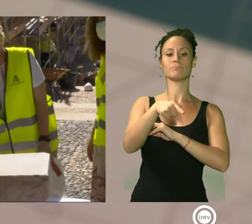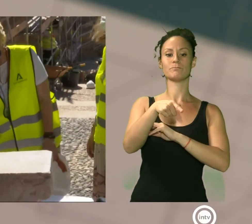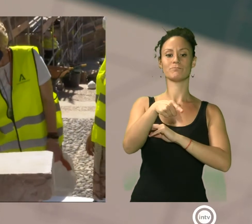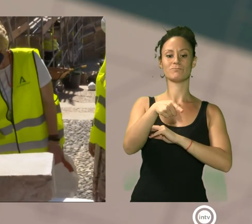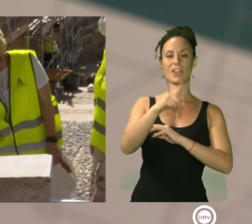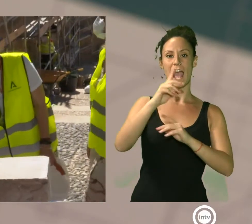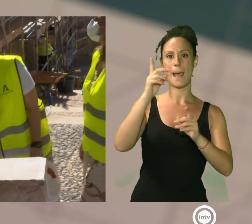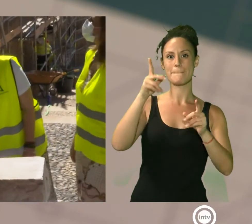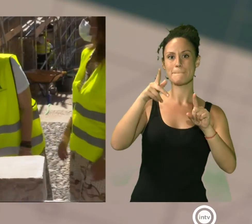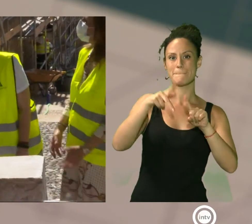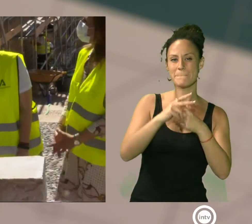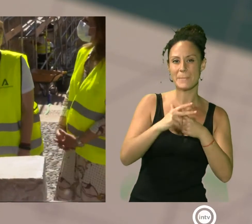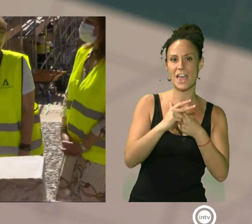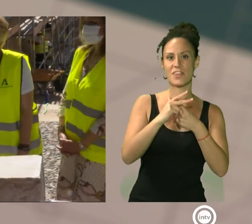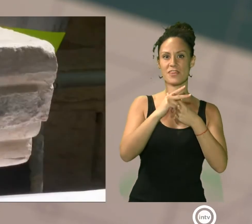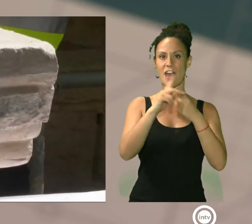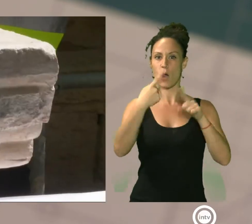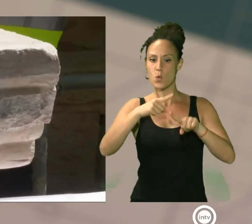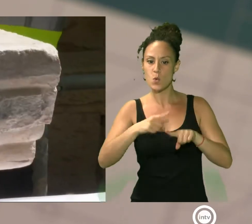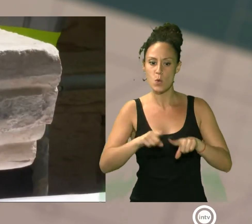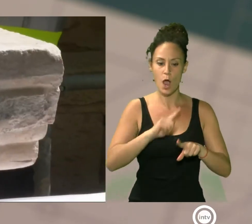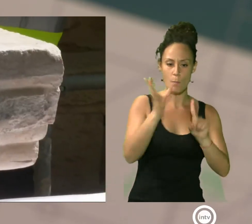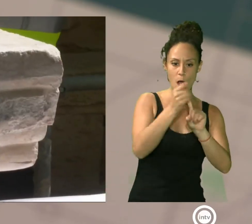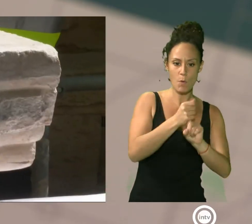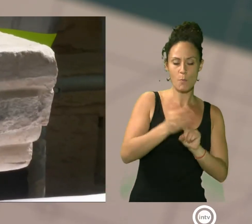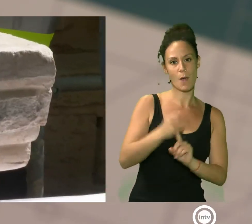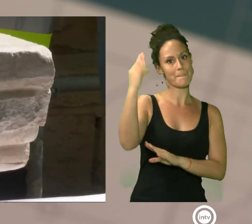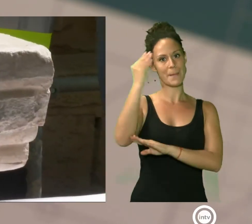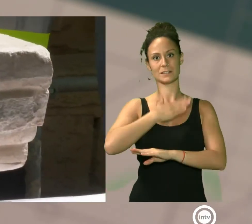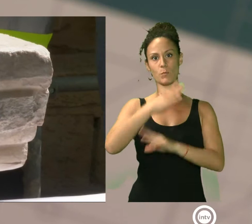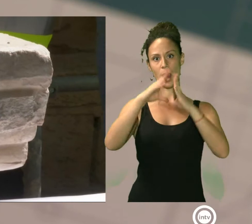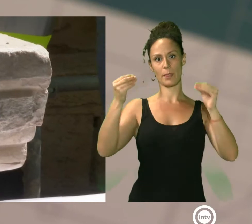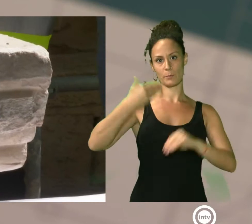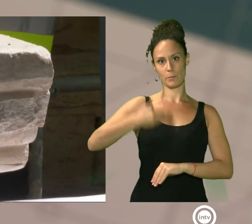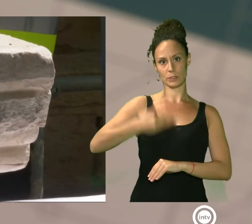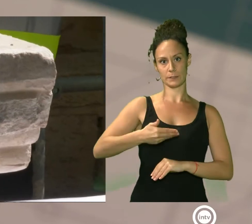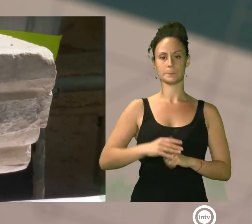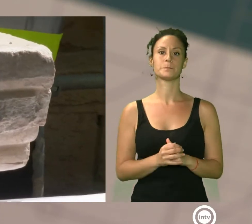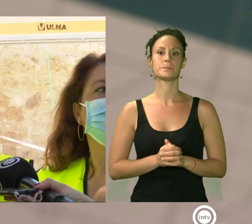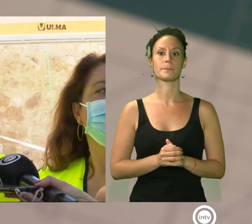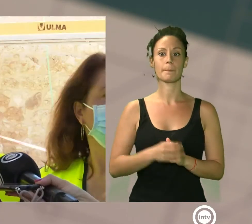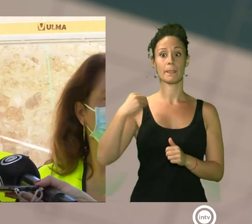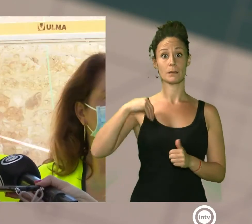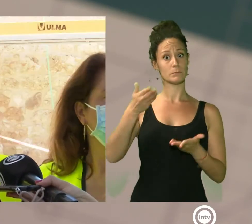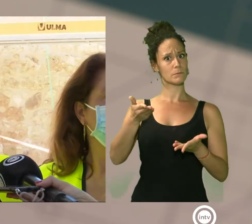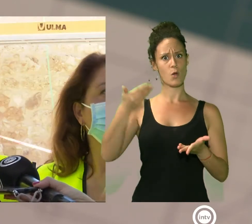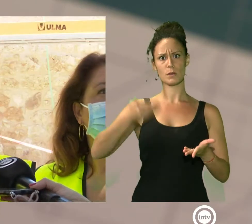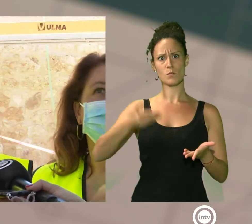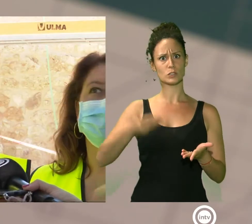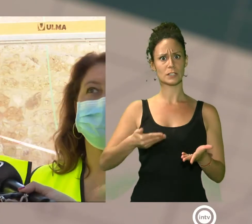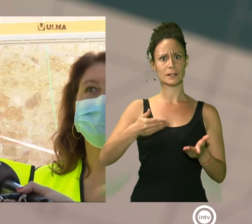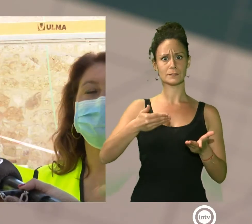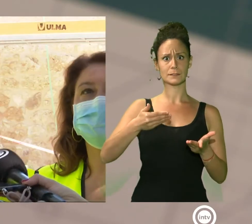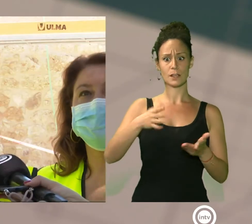en un importante vestigio del patrimonio de Andalucía. Es un fragmento muy importante porque solo existe otro similar